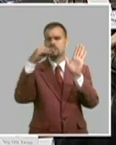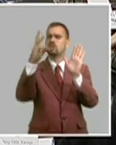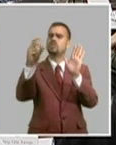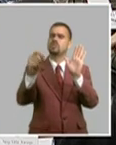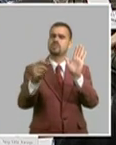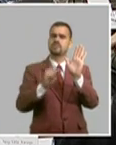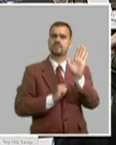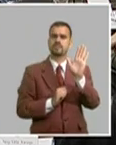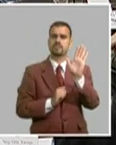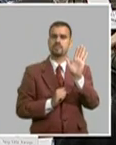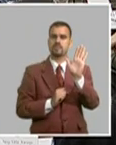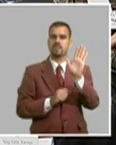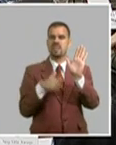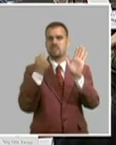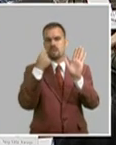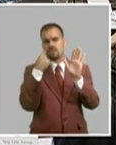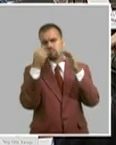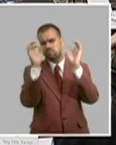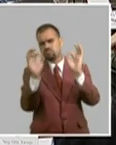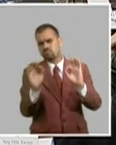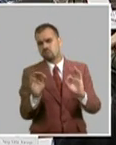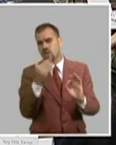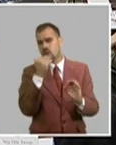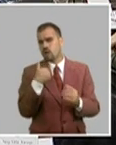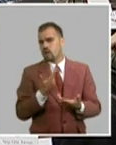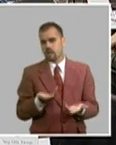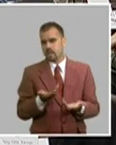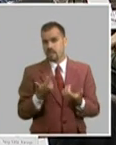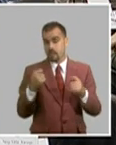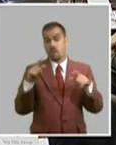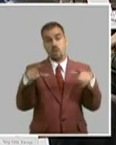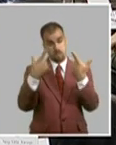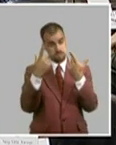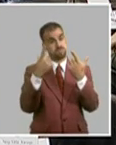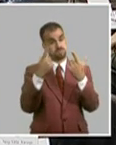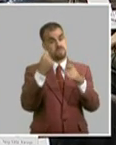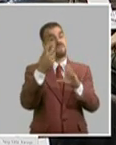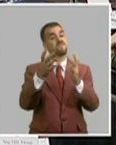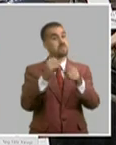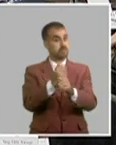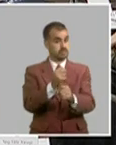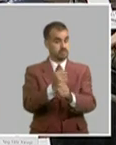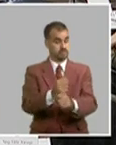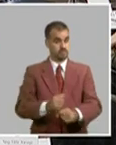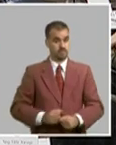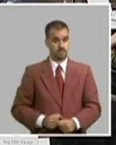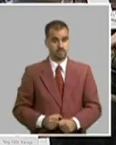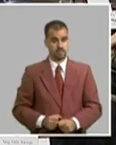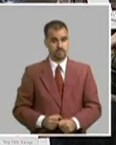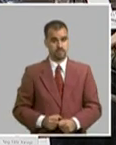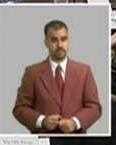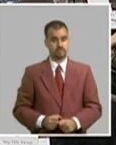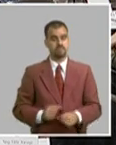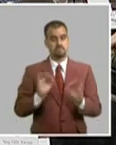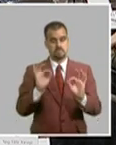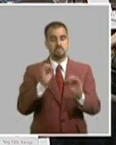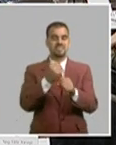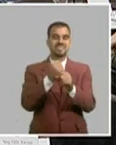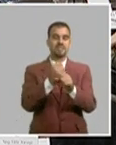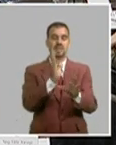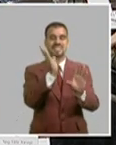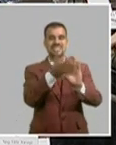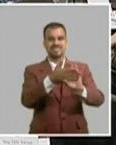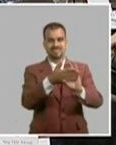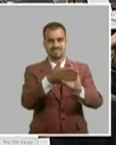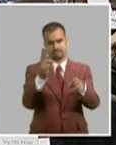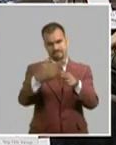nosotros tenemos que ir a la esencia de la aplicación de esta política. Porque la política de sanciones tiene